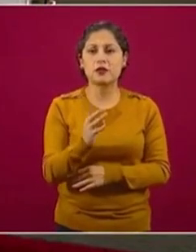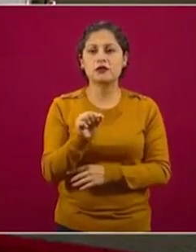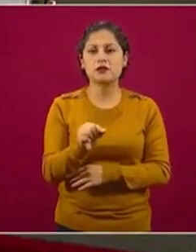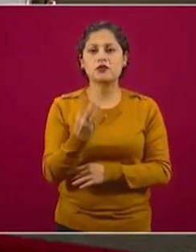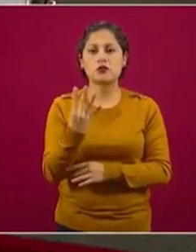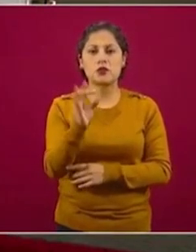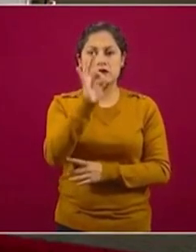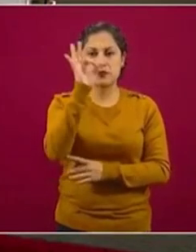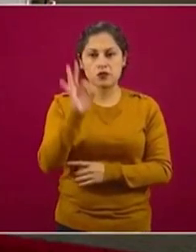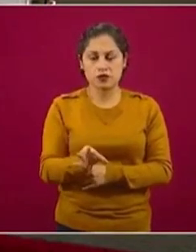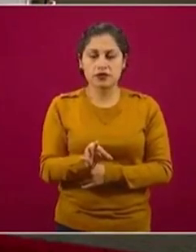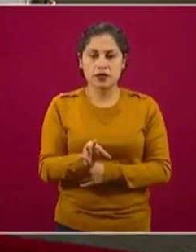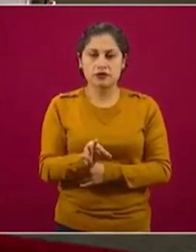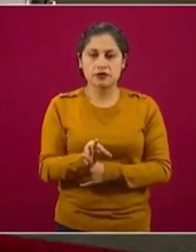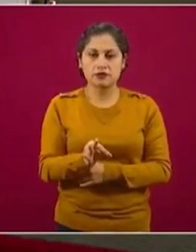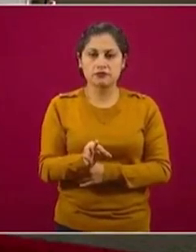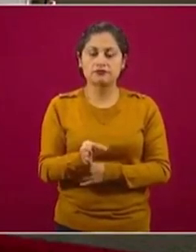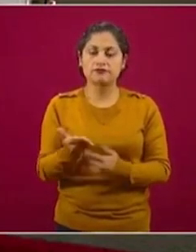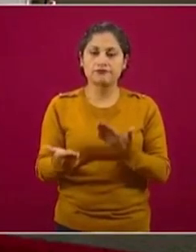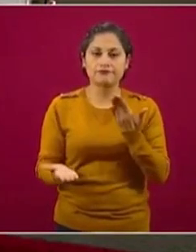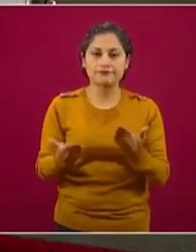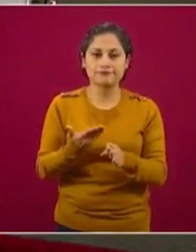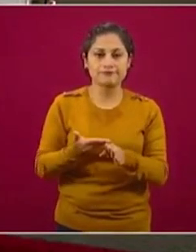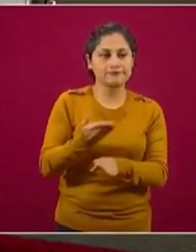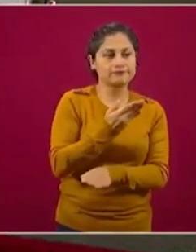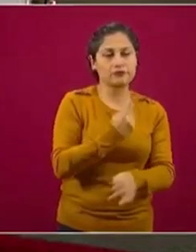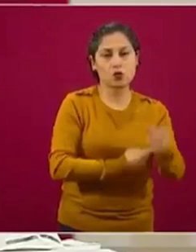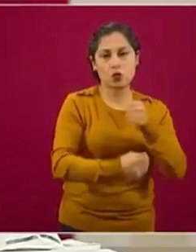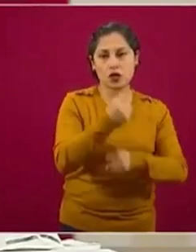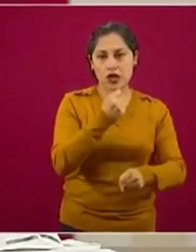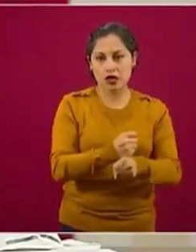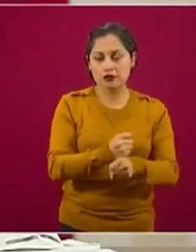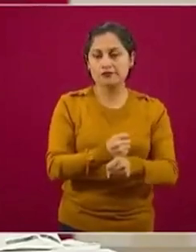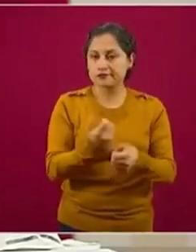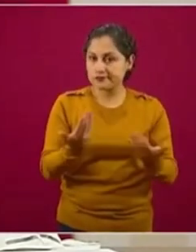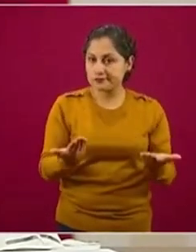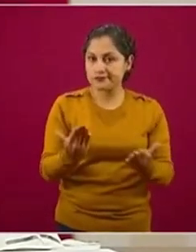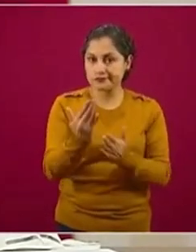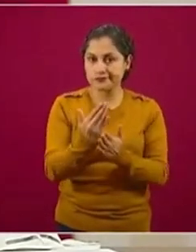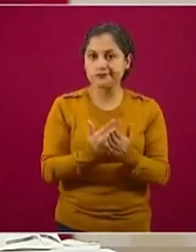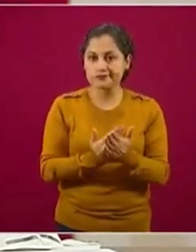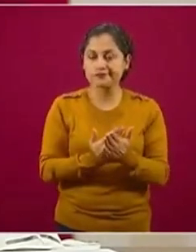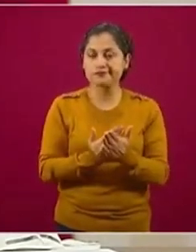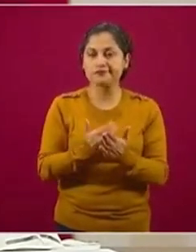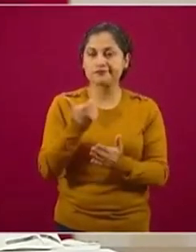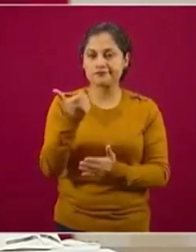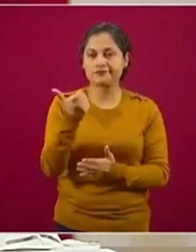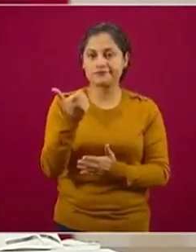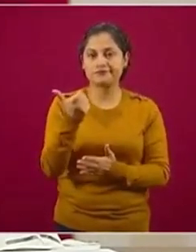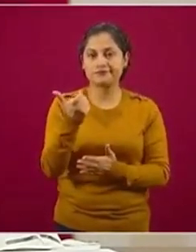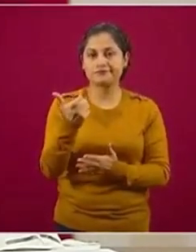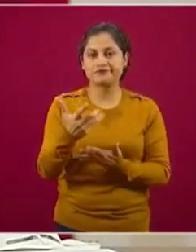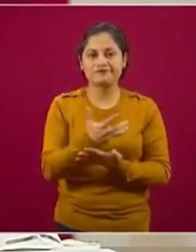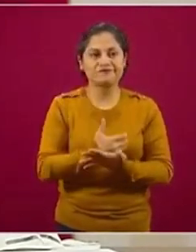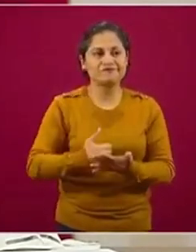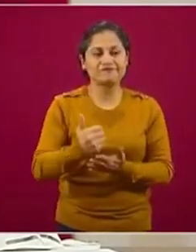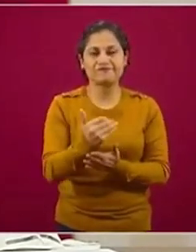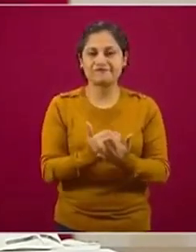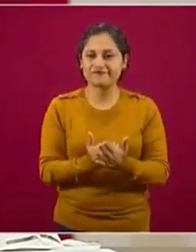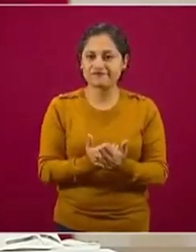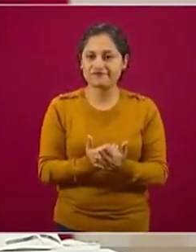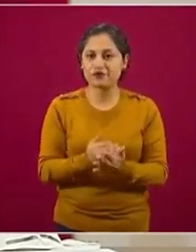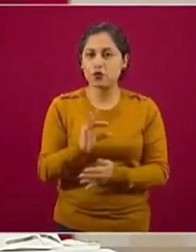ciento respecto al mismo periodo del año anterior, disminuyendo también la derrama económica en ese trimestre de